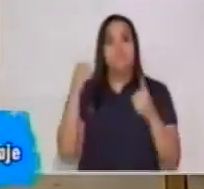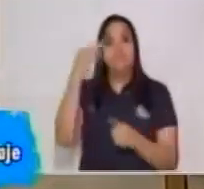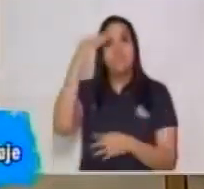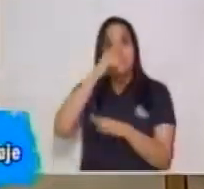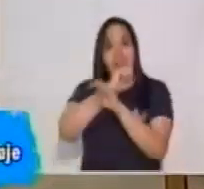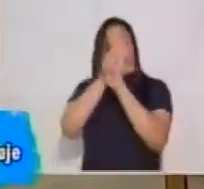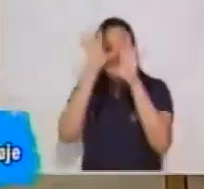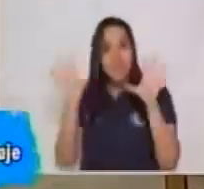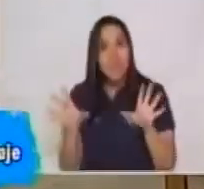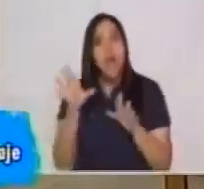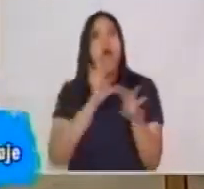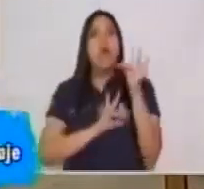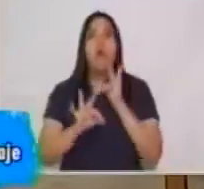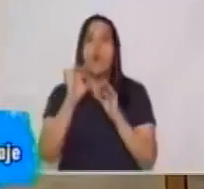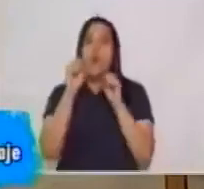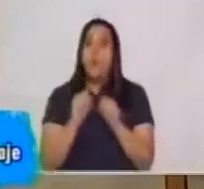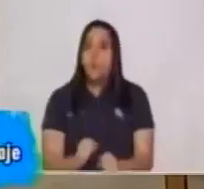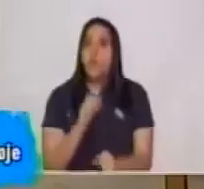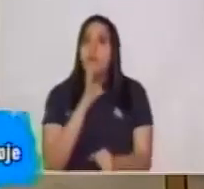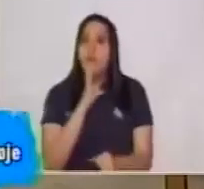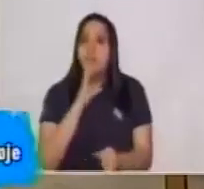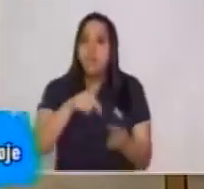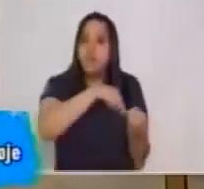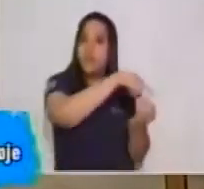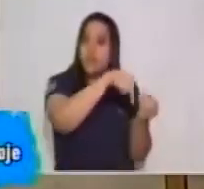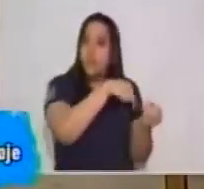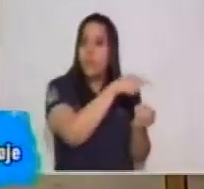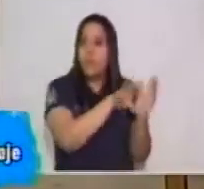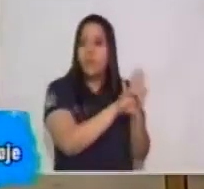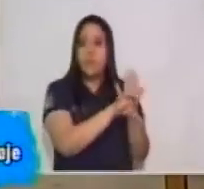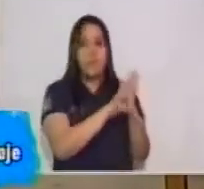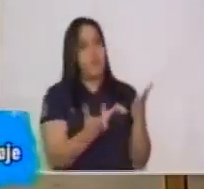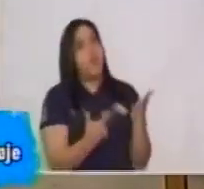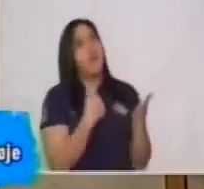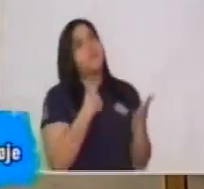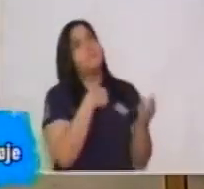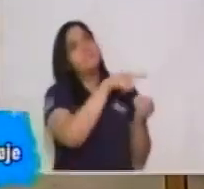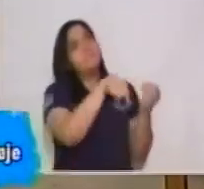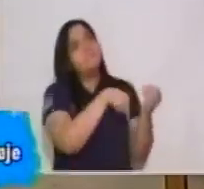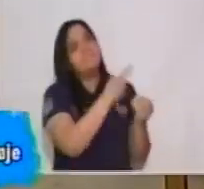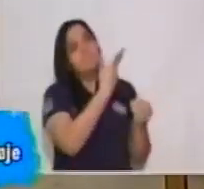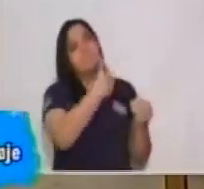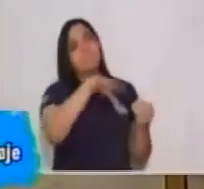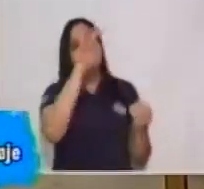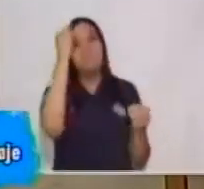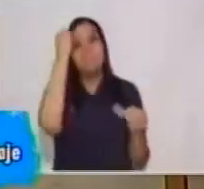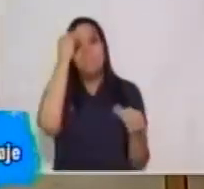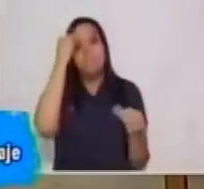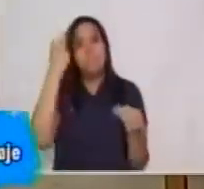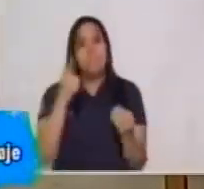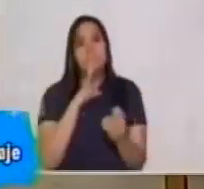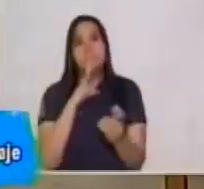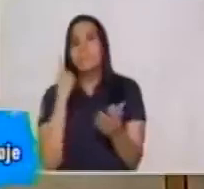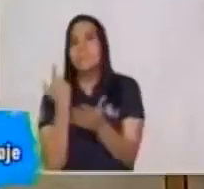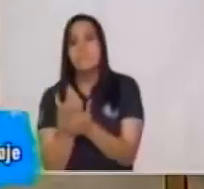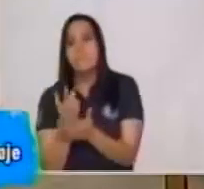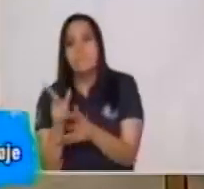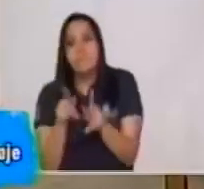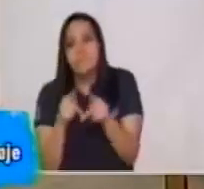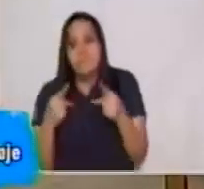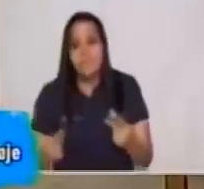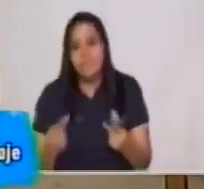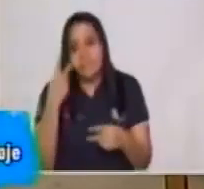habló tal vez con su familia. Luego de hablar con su familia, pensó, voy a comprar el periódico para leer las noticias. Entonces,